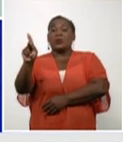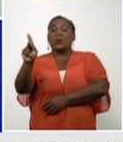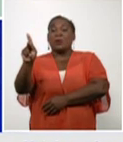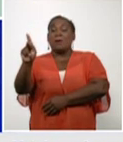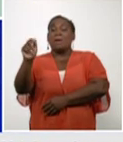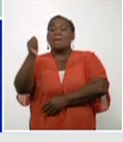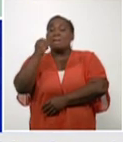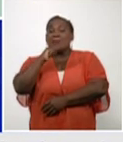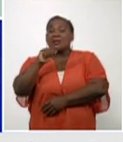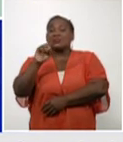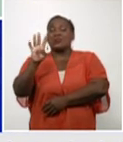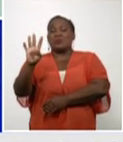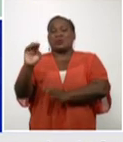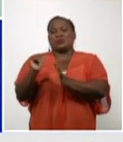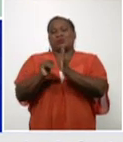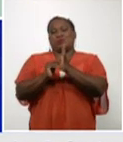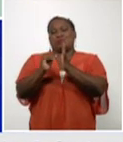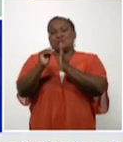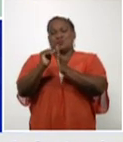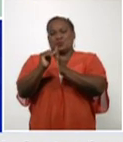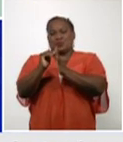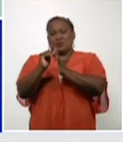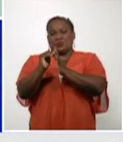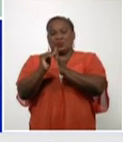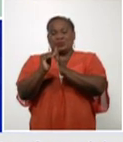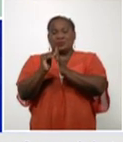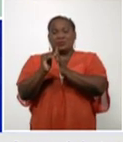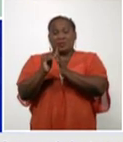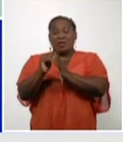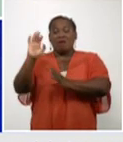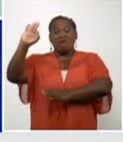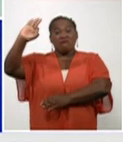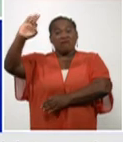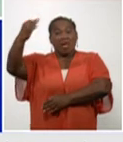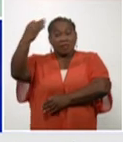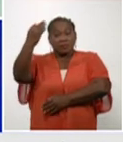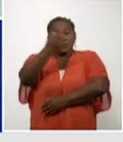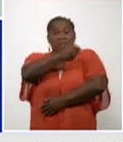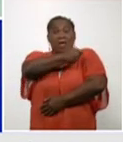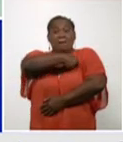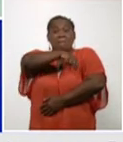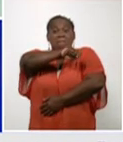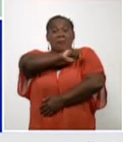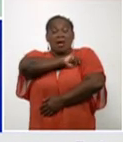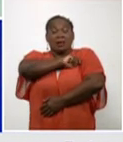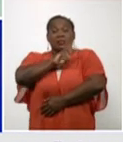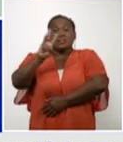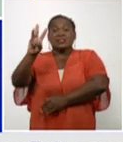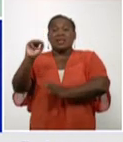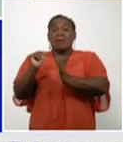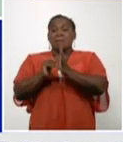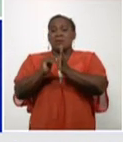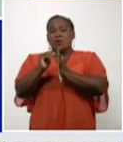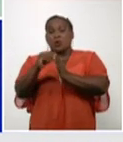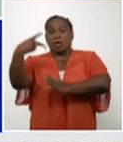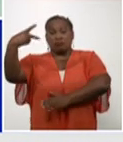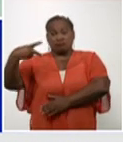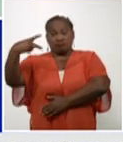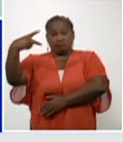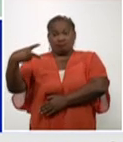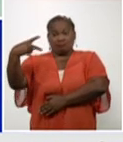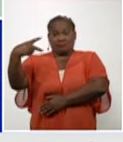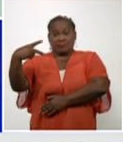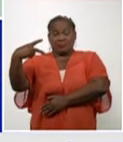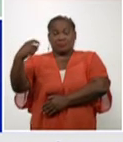millones, aunque Francia, España con 3 millones y algo más cada una,